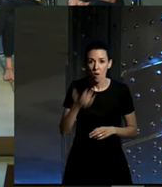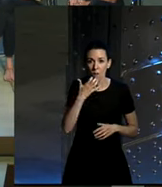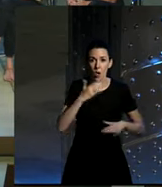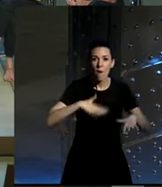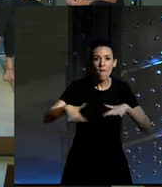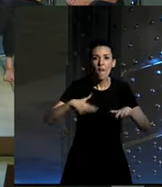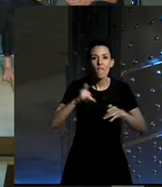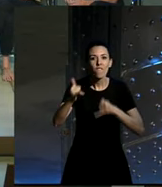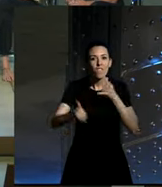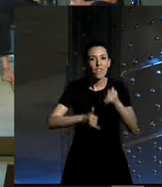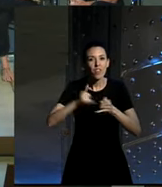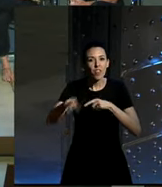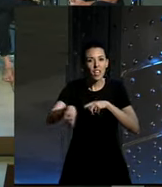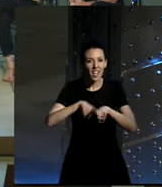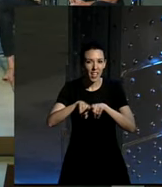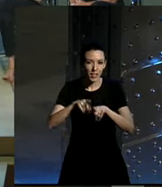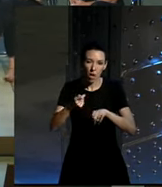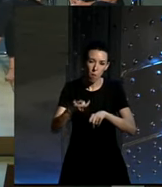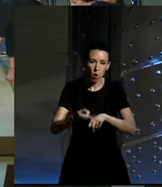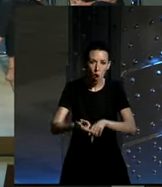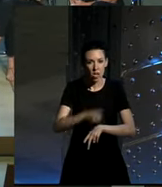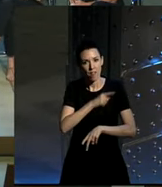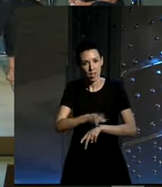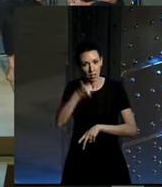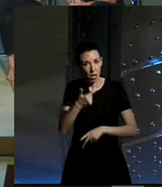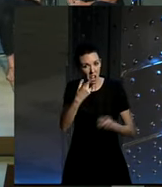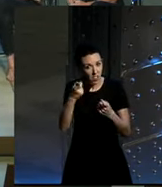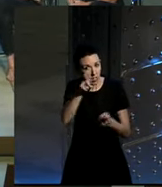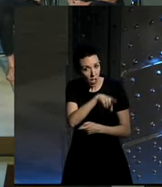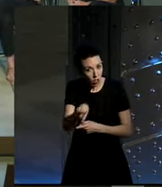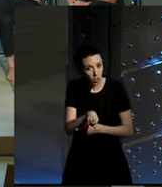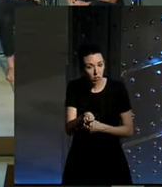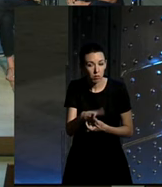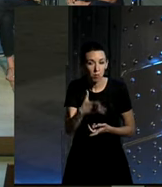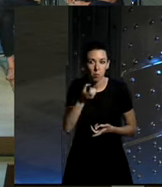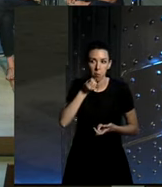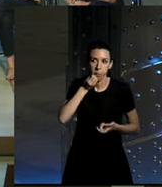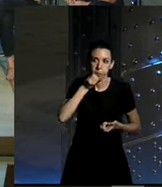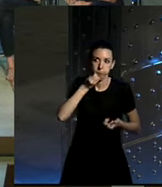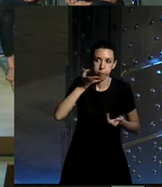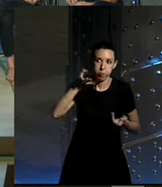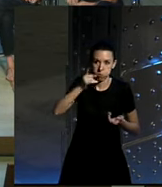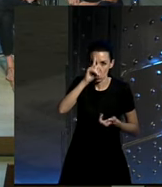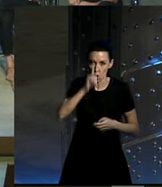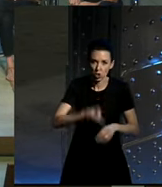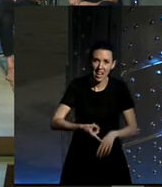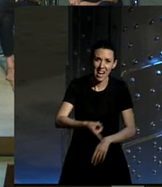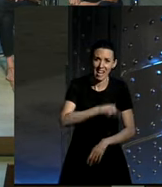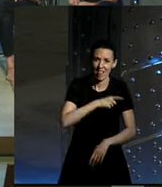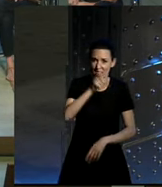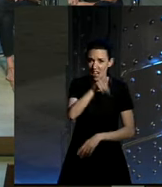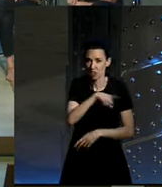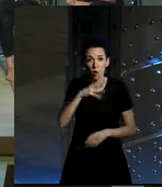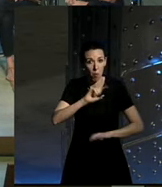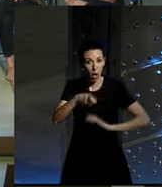bicicrítica que son un poquito más radicales quizá ¿son necesarios? bueno, yo no sé si son radicales o no son absolutamente